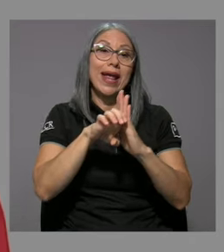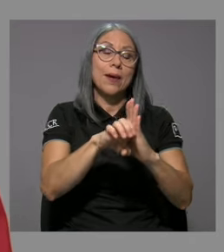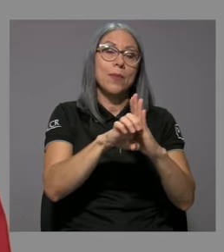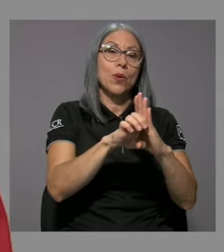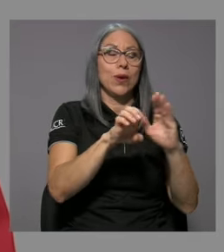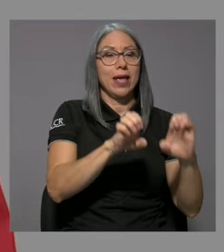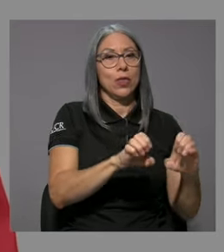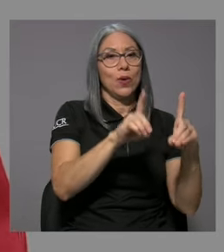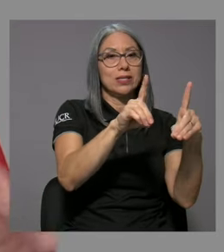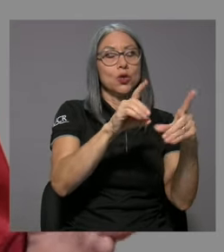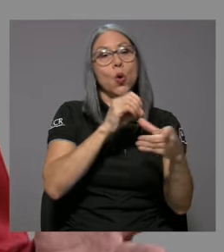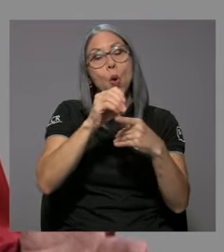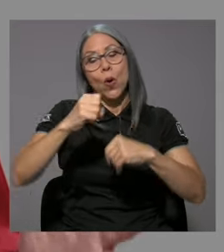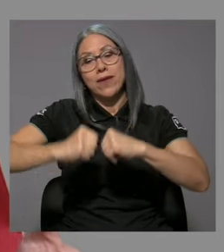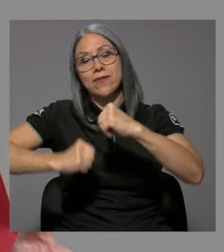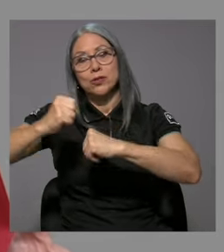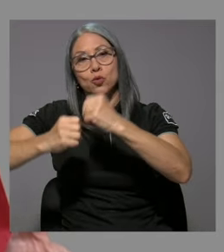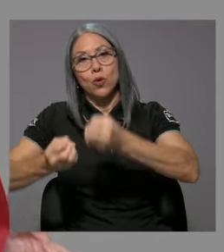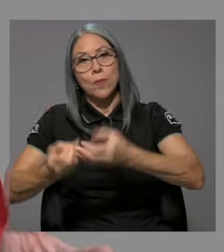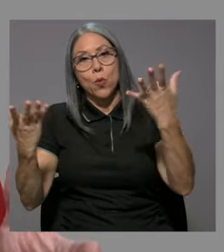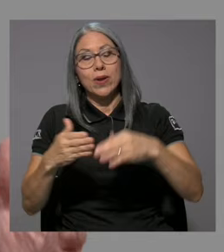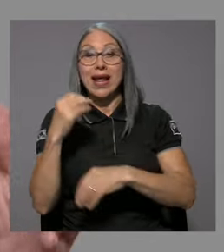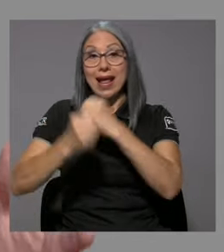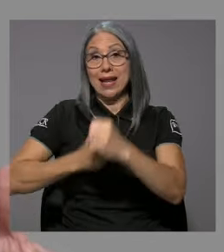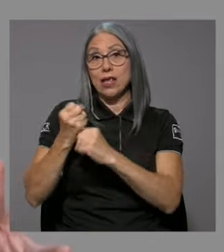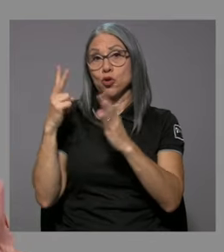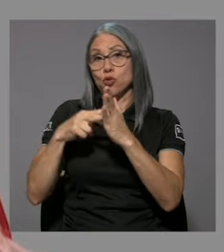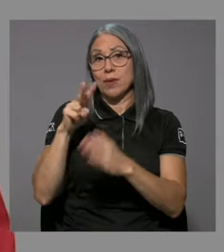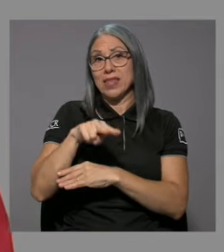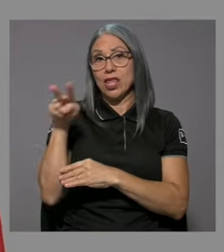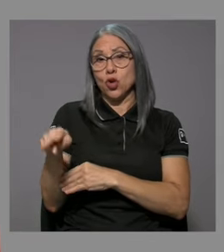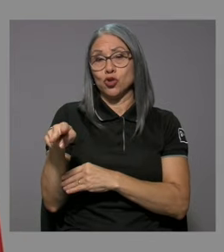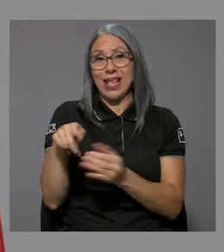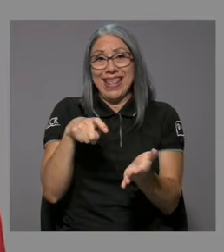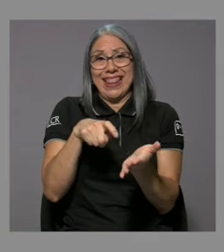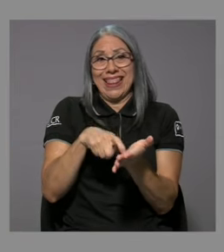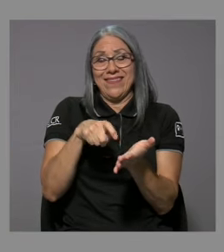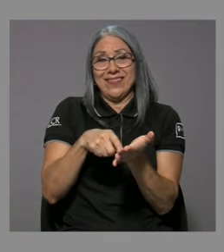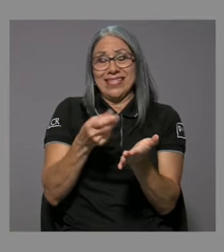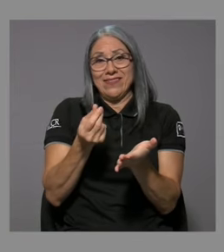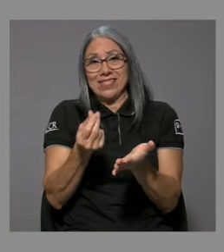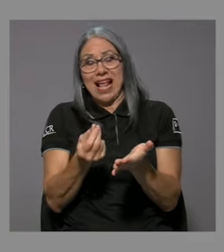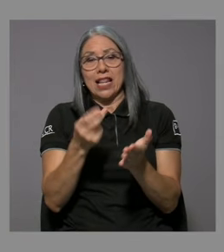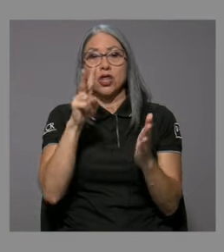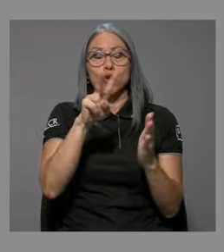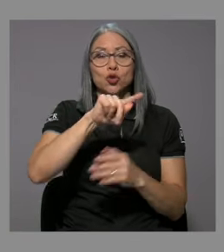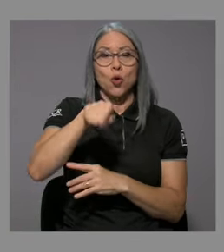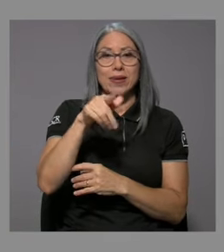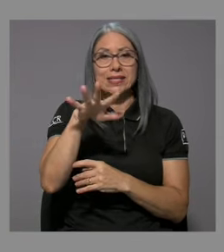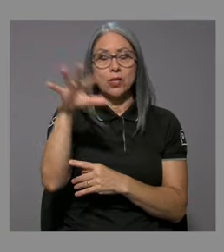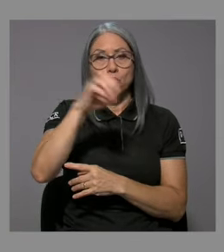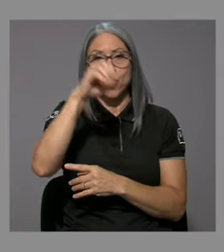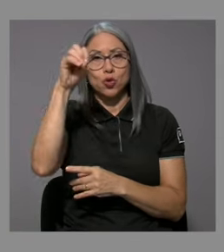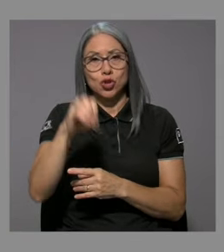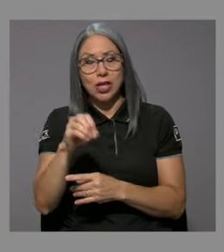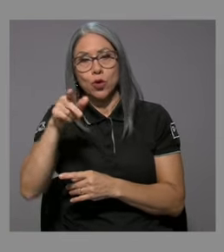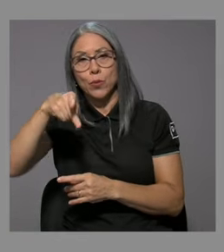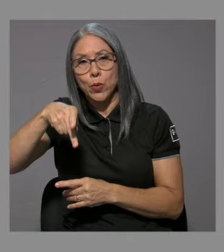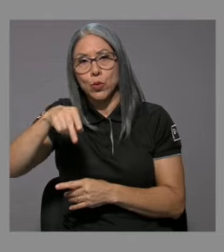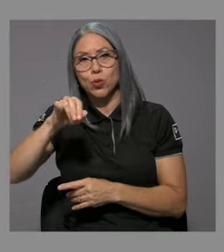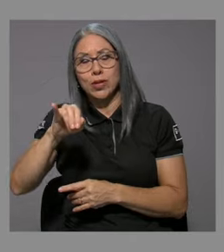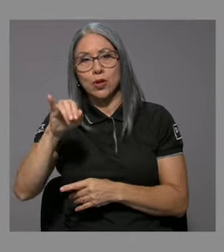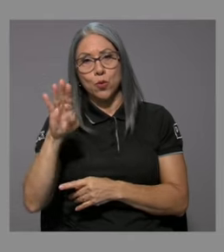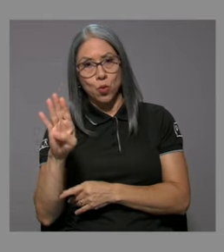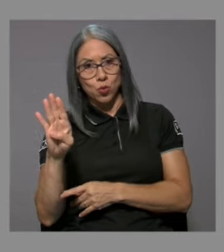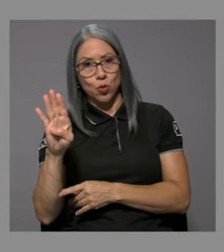necesidades de la población como la educación e infraestructura pública. En 2022, el déficit fiscal